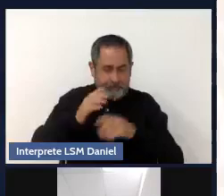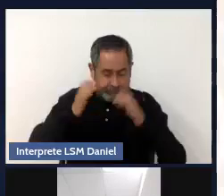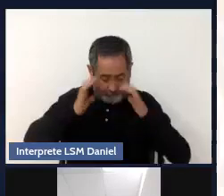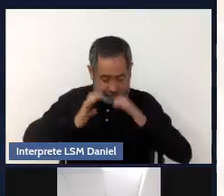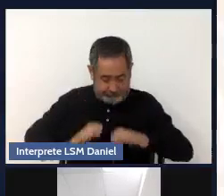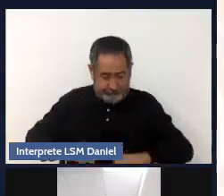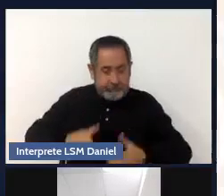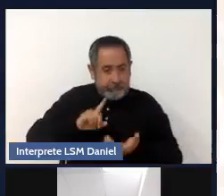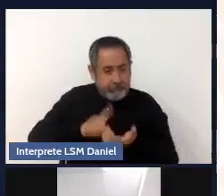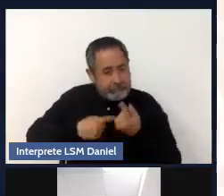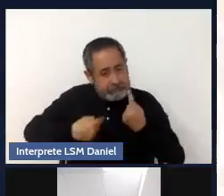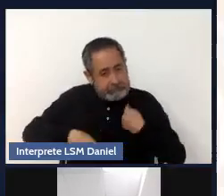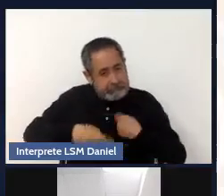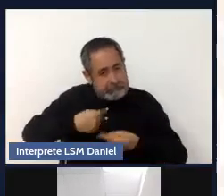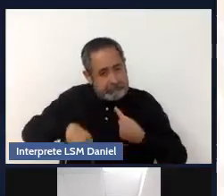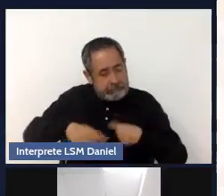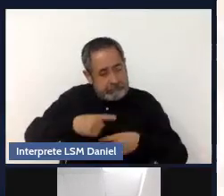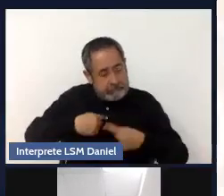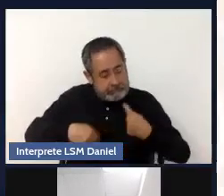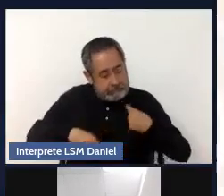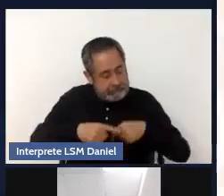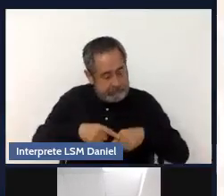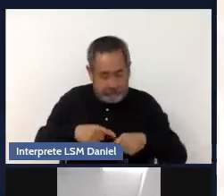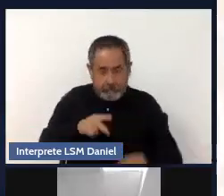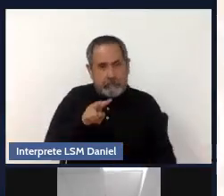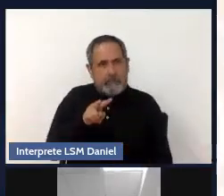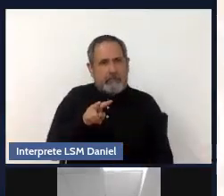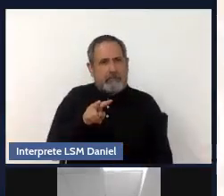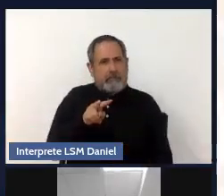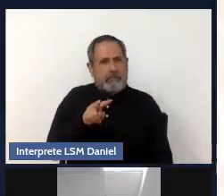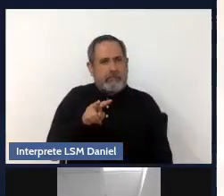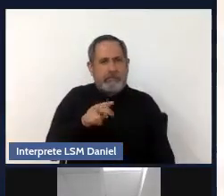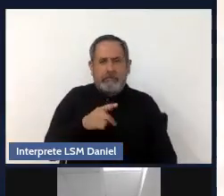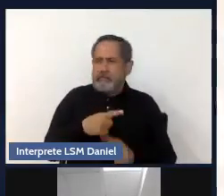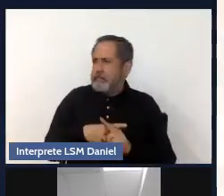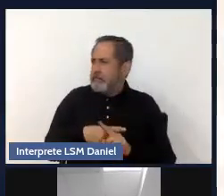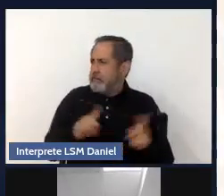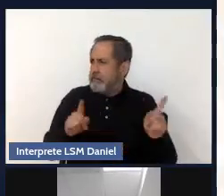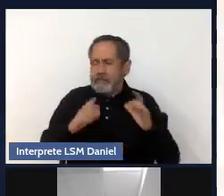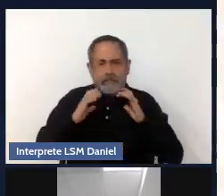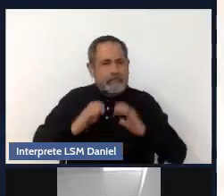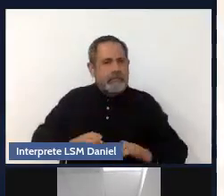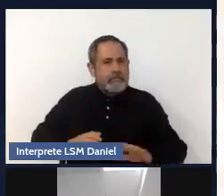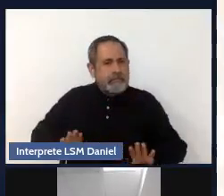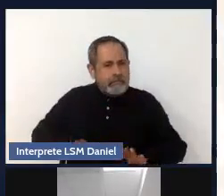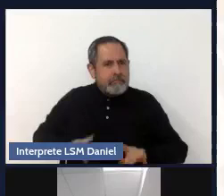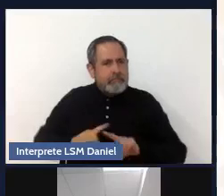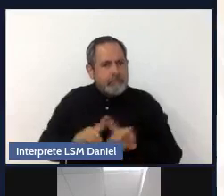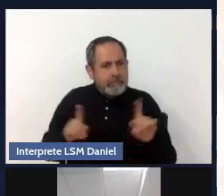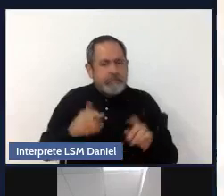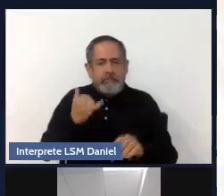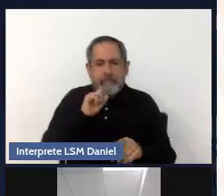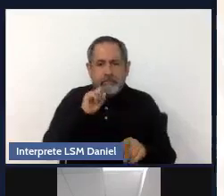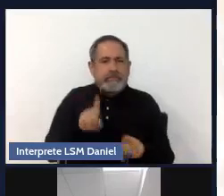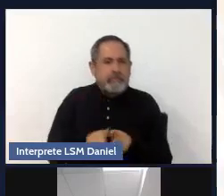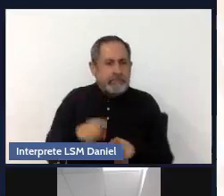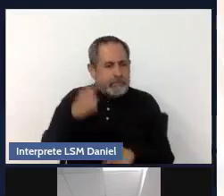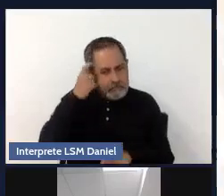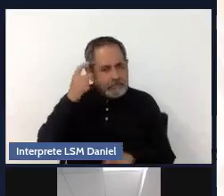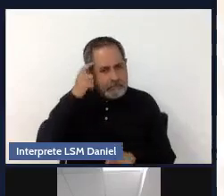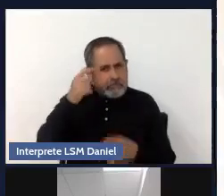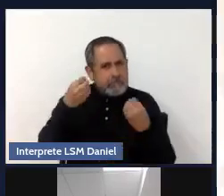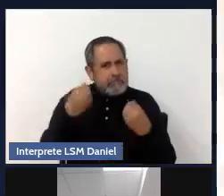Se va haciendo evidente la afectación en estas funciones en las personas. Entonces,